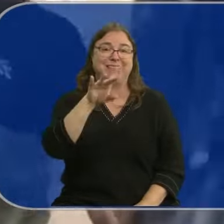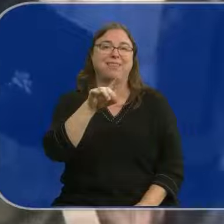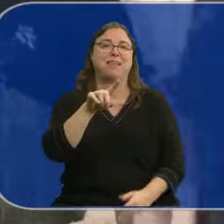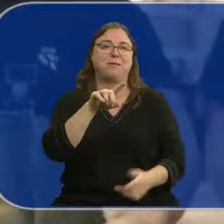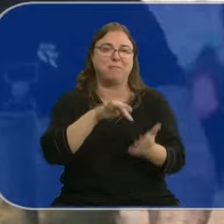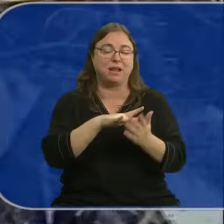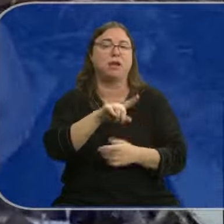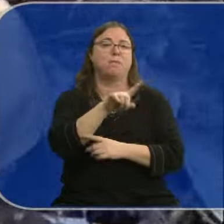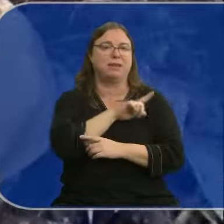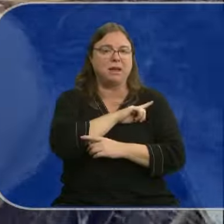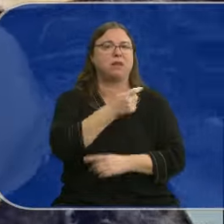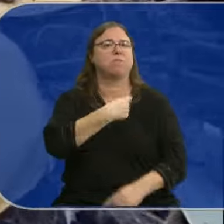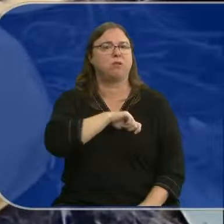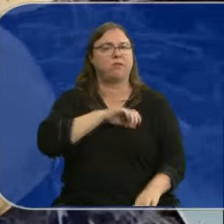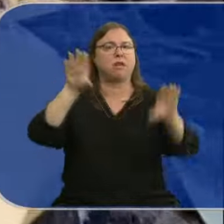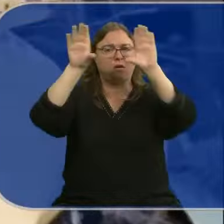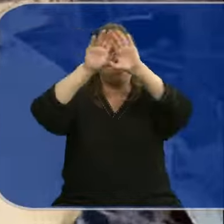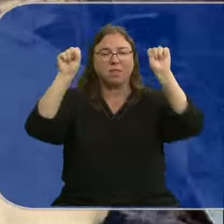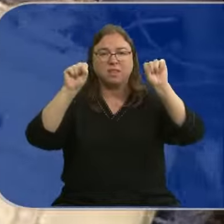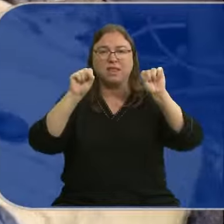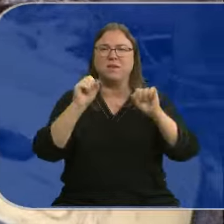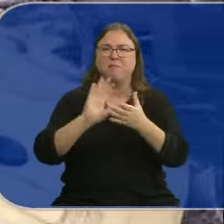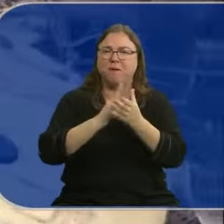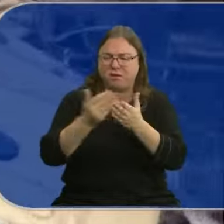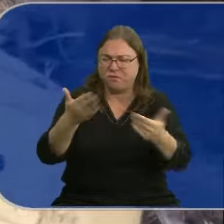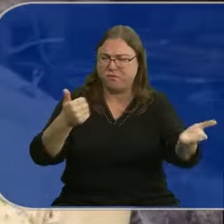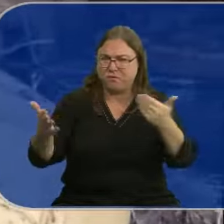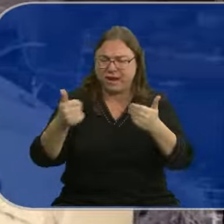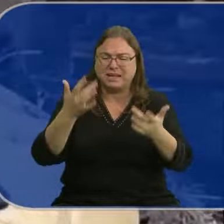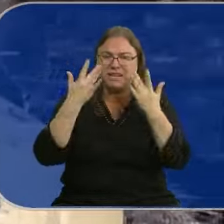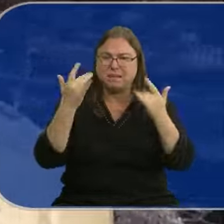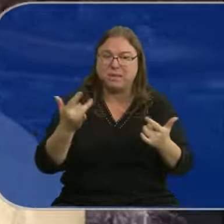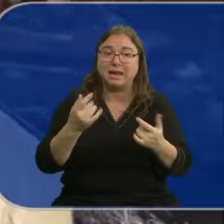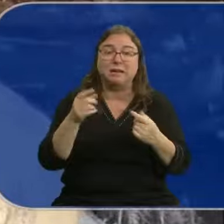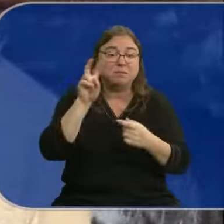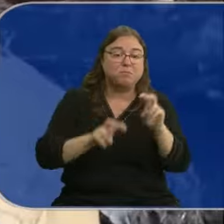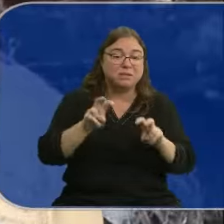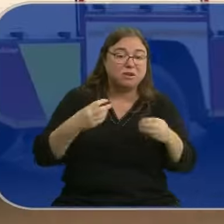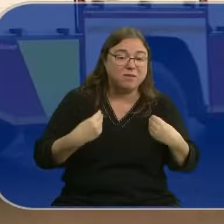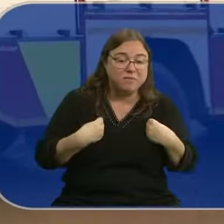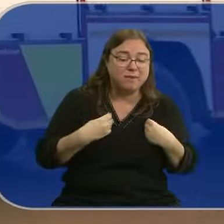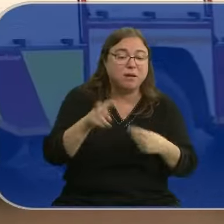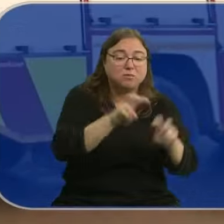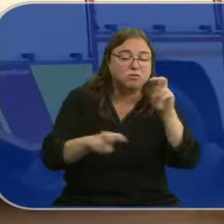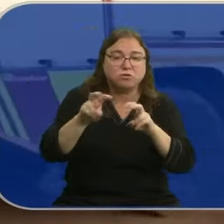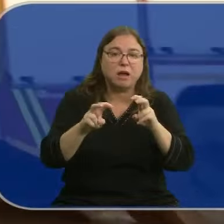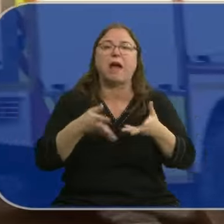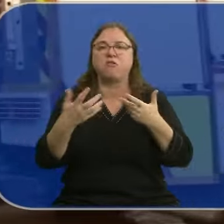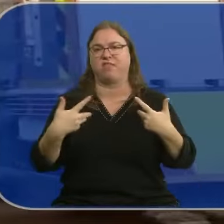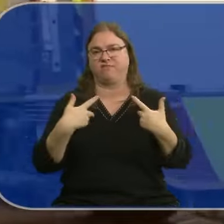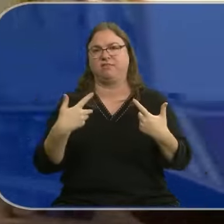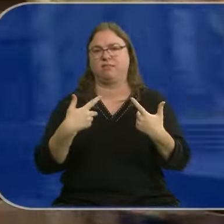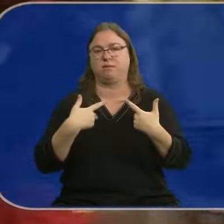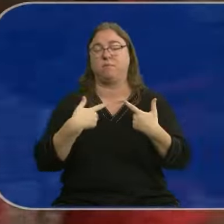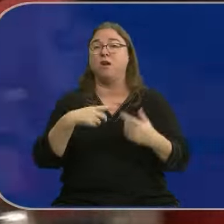militares, policías y guardias civiles que retiran barro, buscan supervivientes y ayudan a las víctimas. Hay bomberos